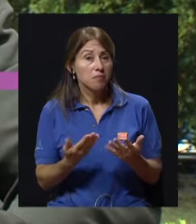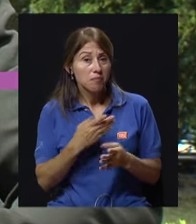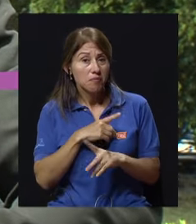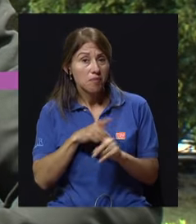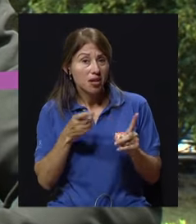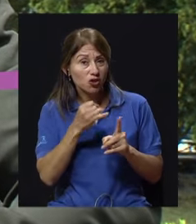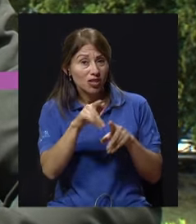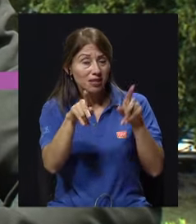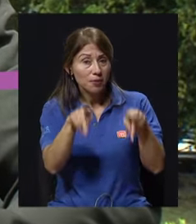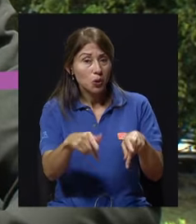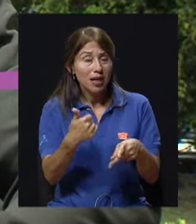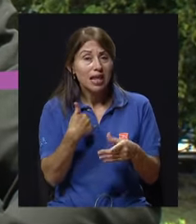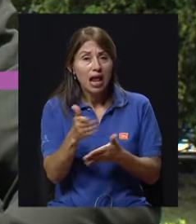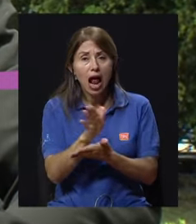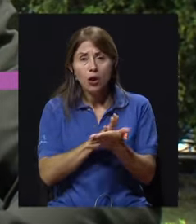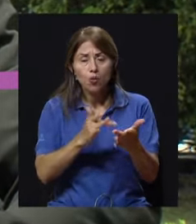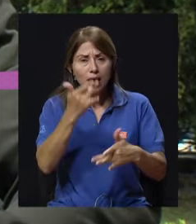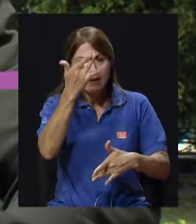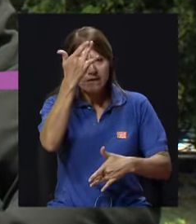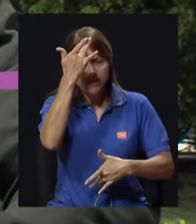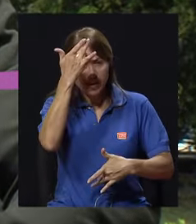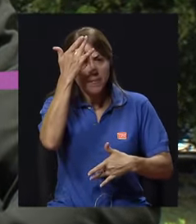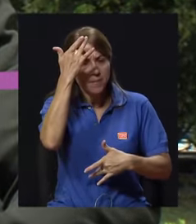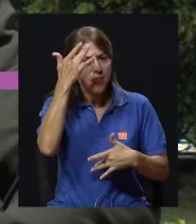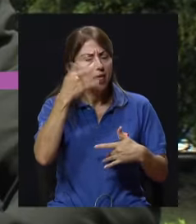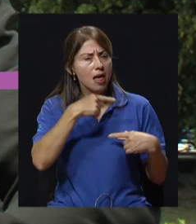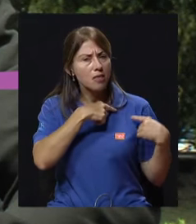padecimiento de fondo, ¿verdad?